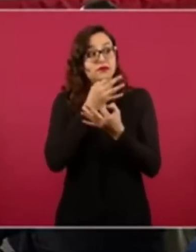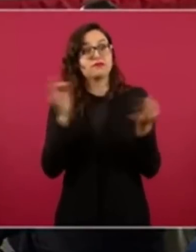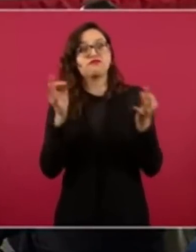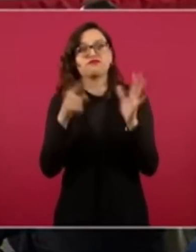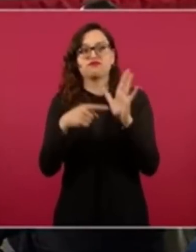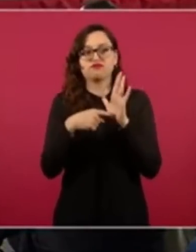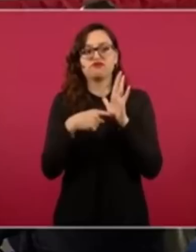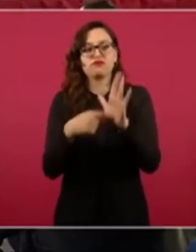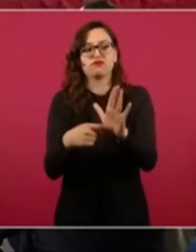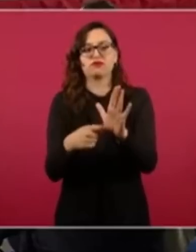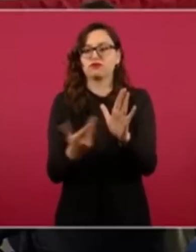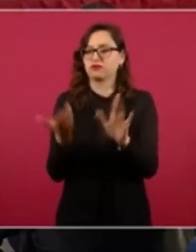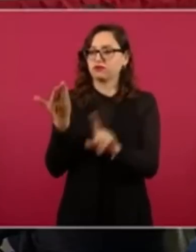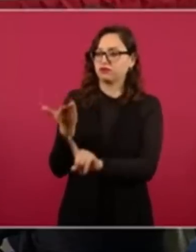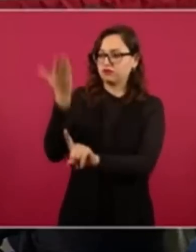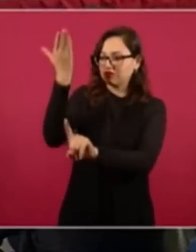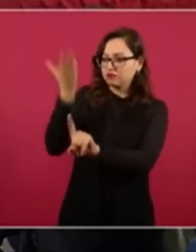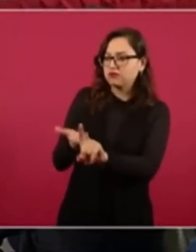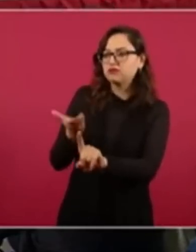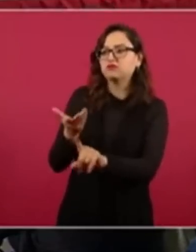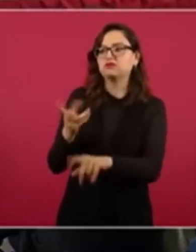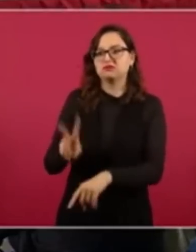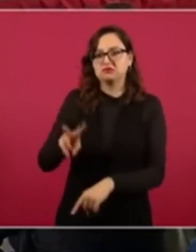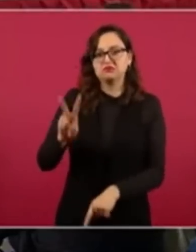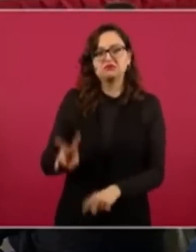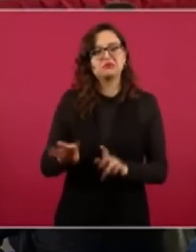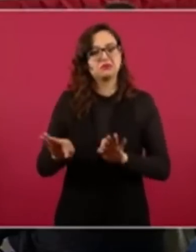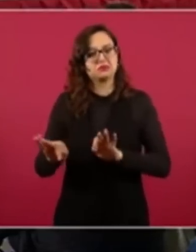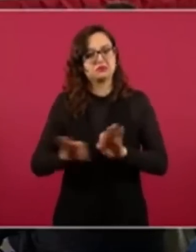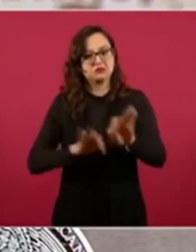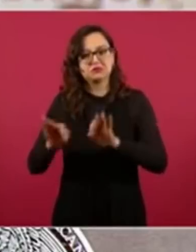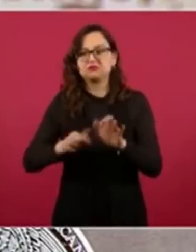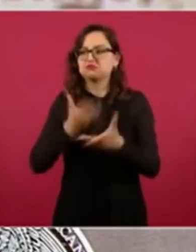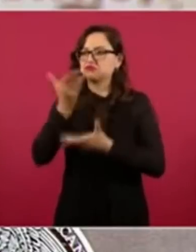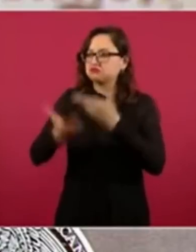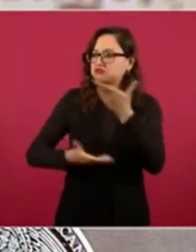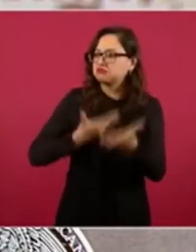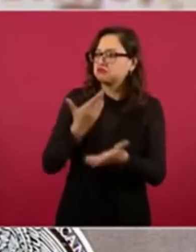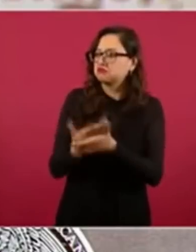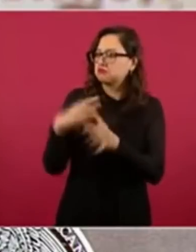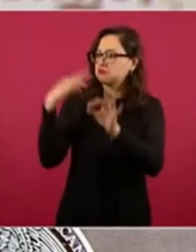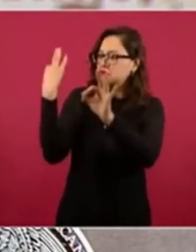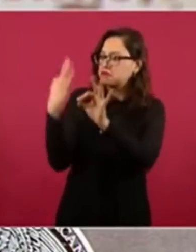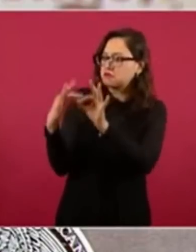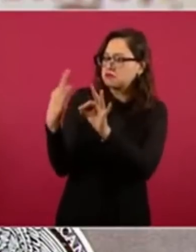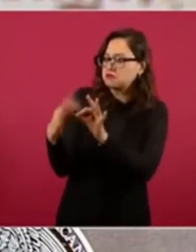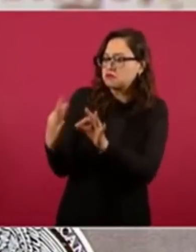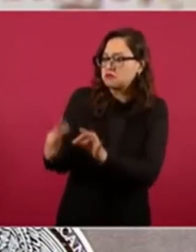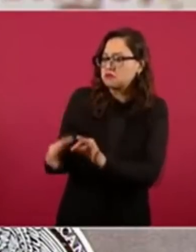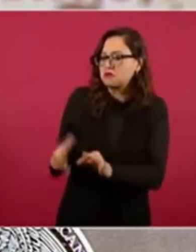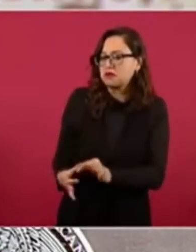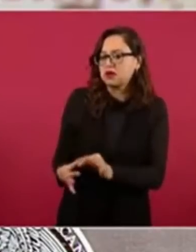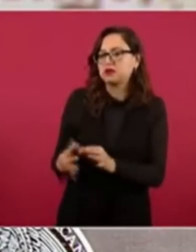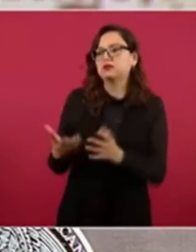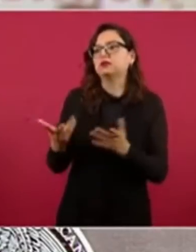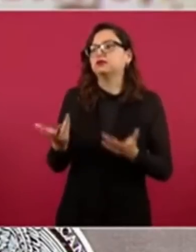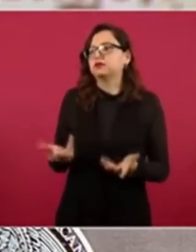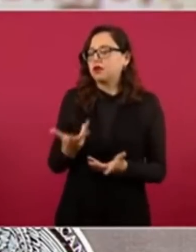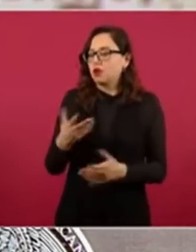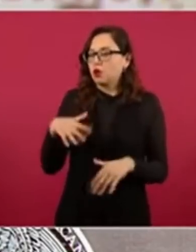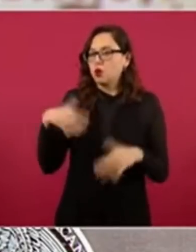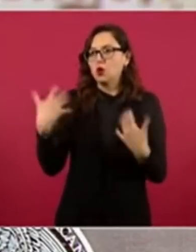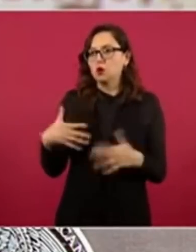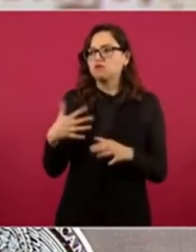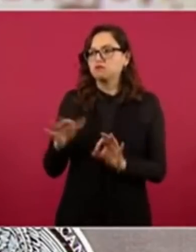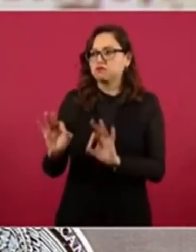una profunda sensibilidad social y su vocación de servicio. A los conservadores, pues eso no les gustó.